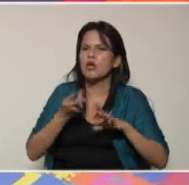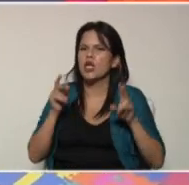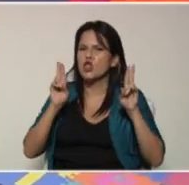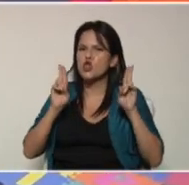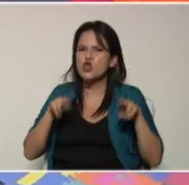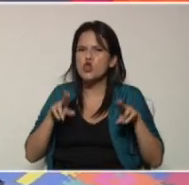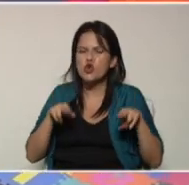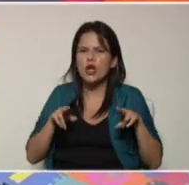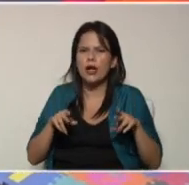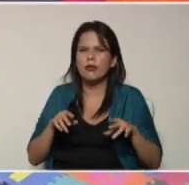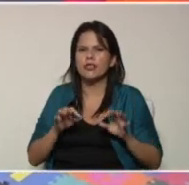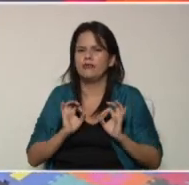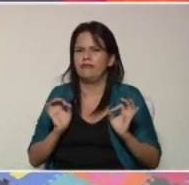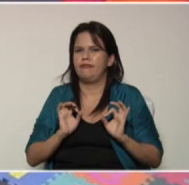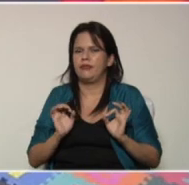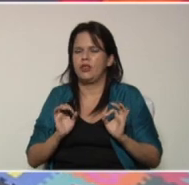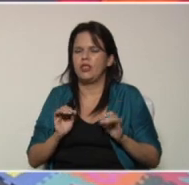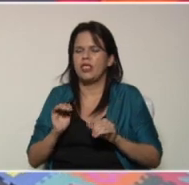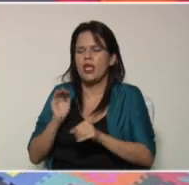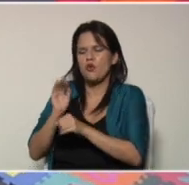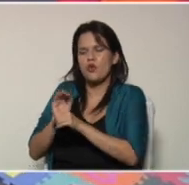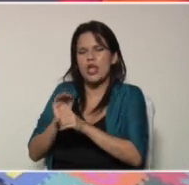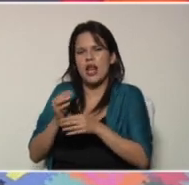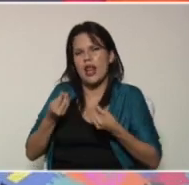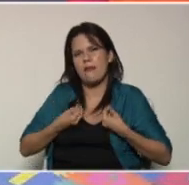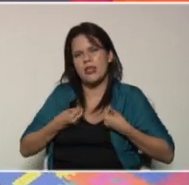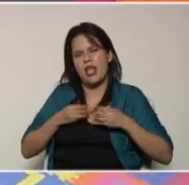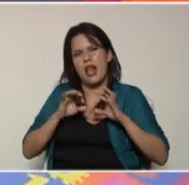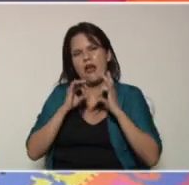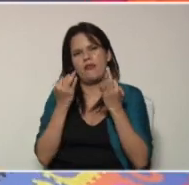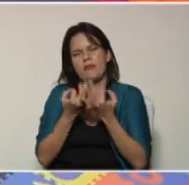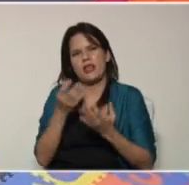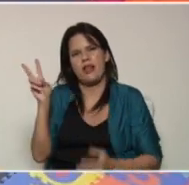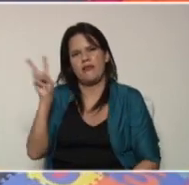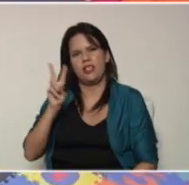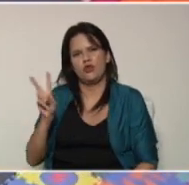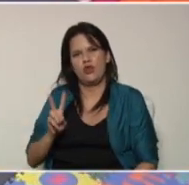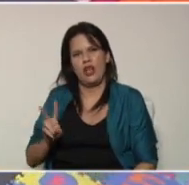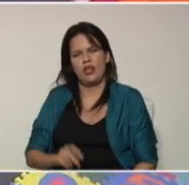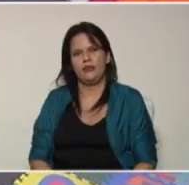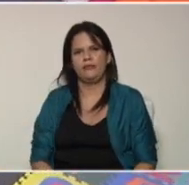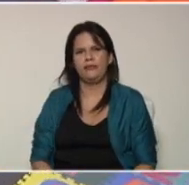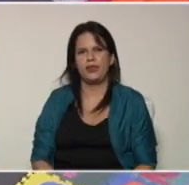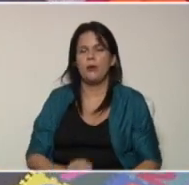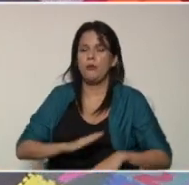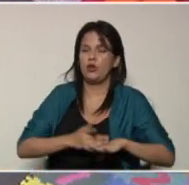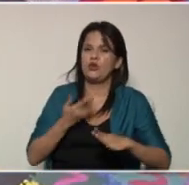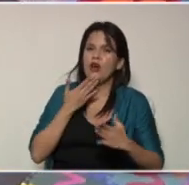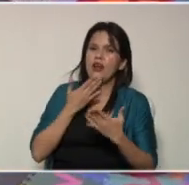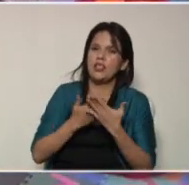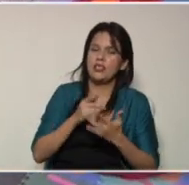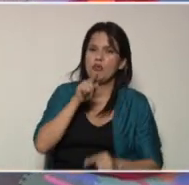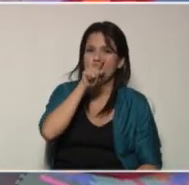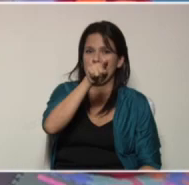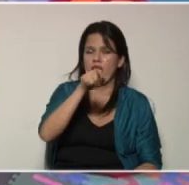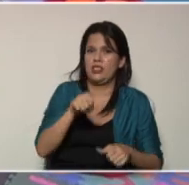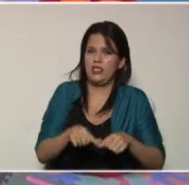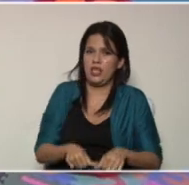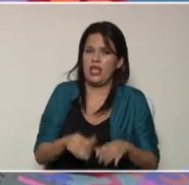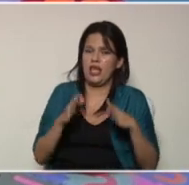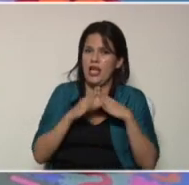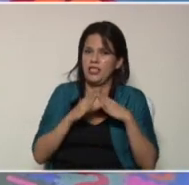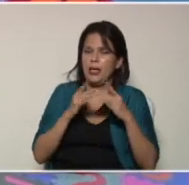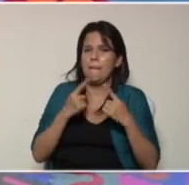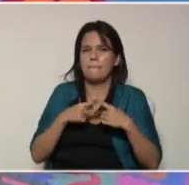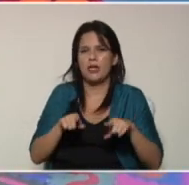suficiente cuando se trata de proteger la vida de la familia venezolana por eso nosotros agradecemos que ustedes se queden en casa pero para